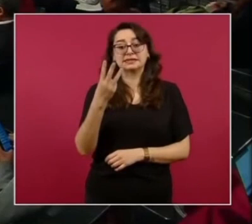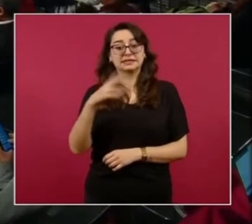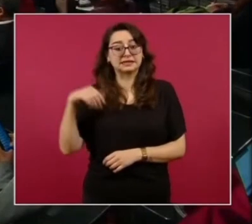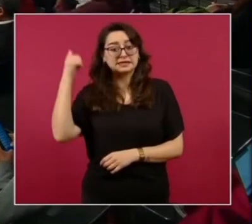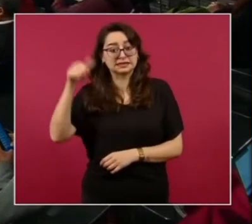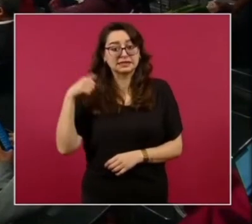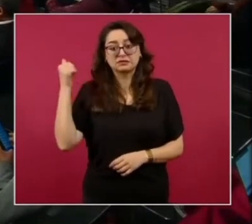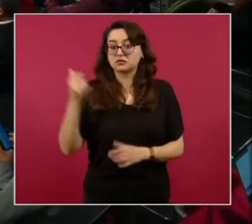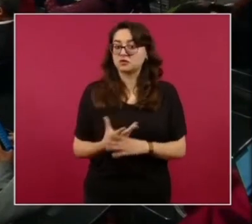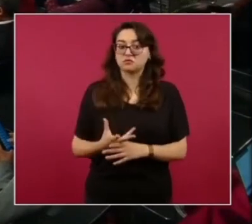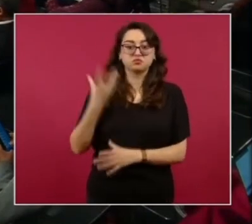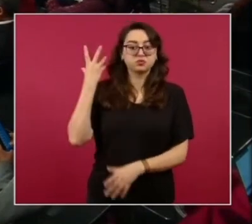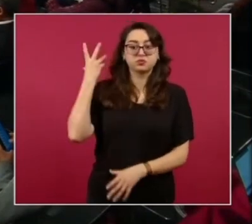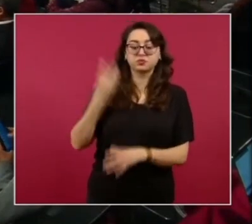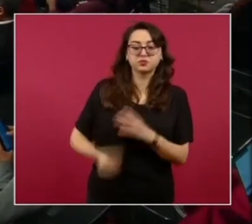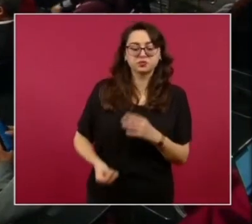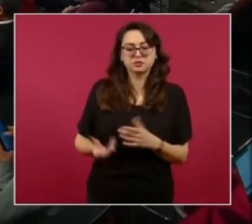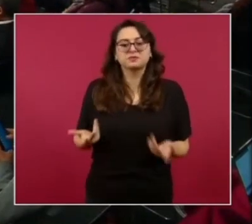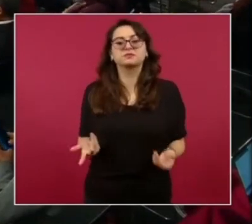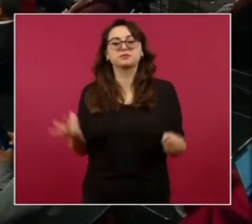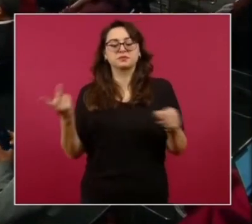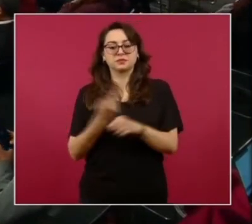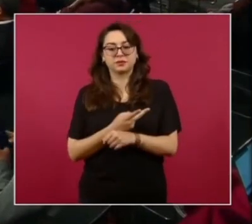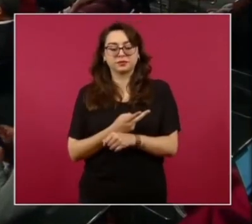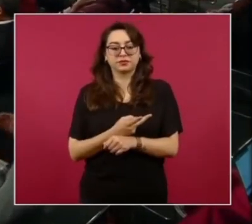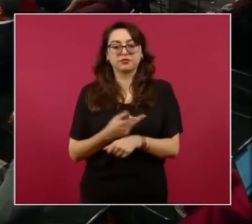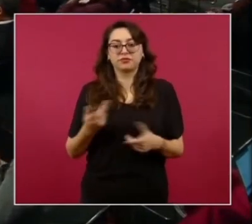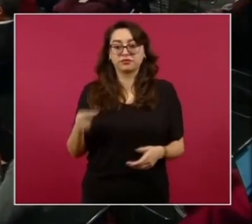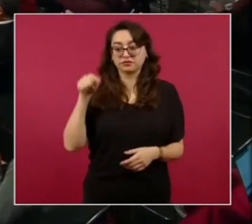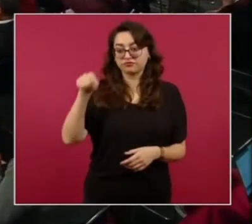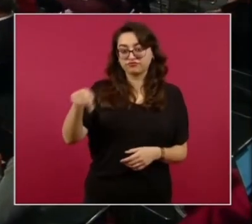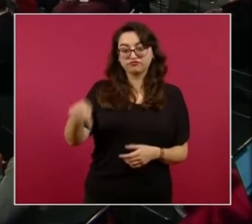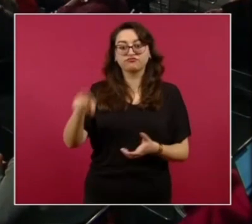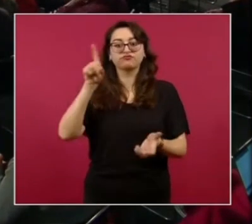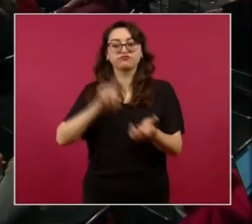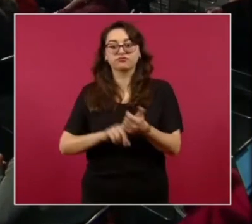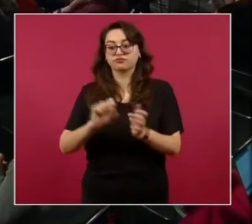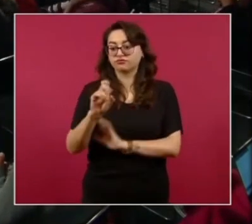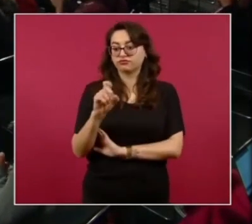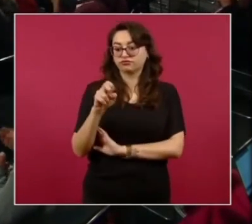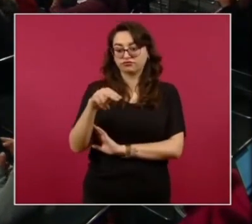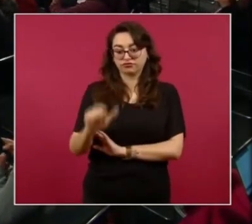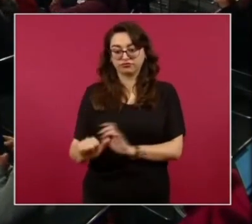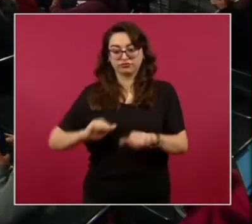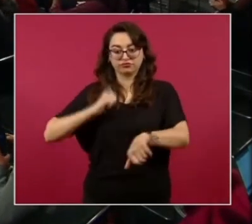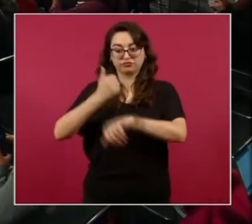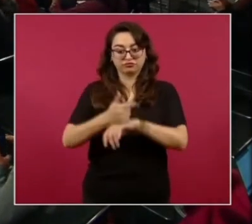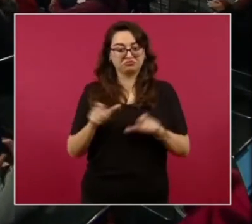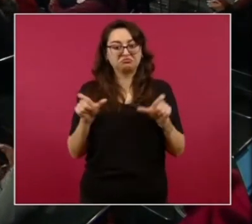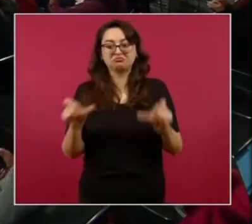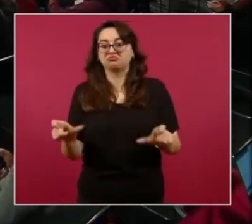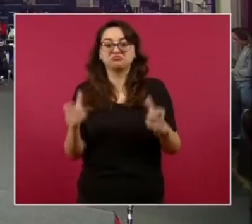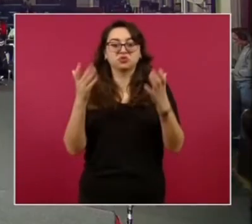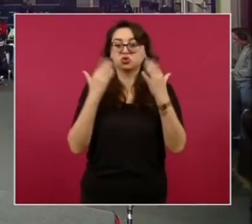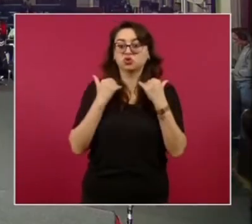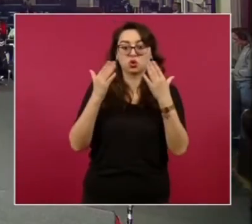Al no ser autorizado por parte del estado una base militar de la Sedena para resguardar de la comunidad Esa es la